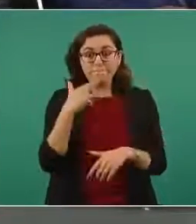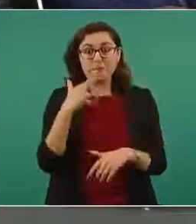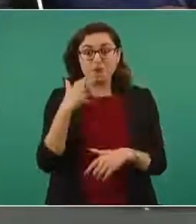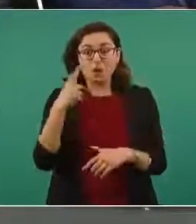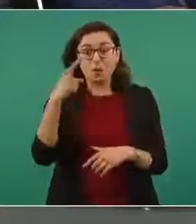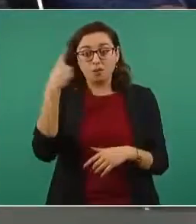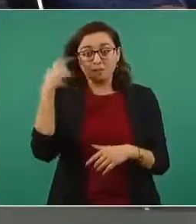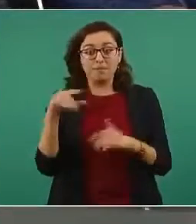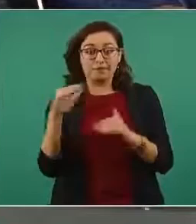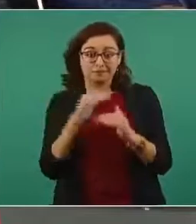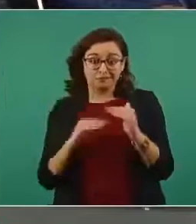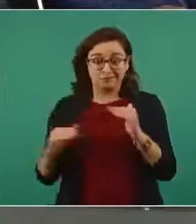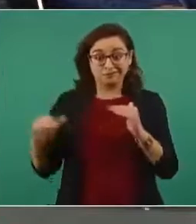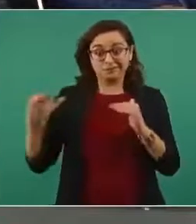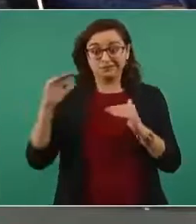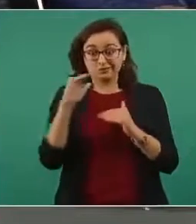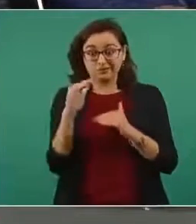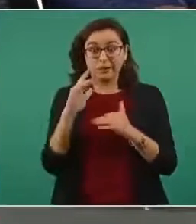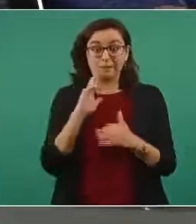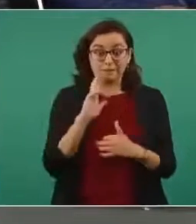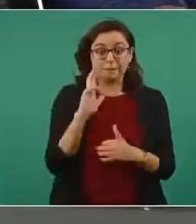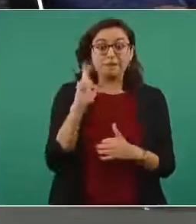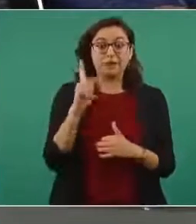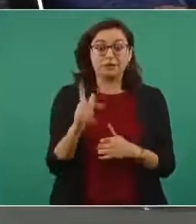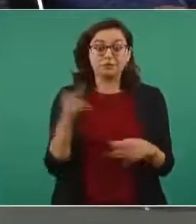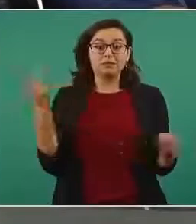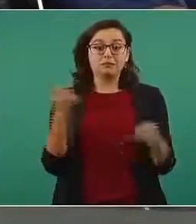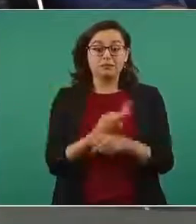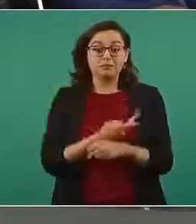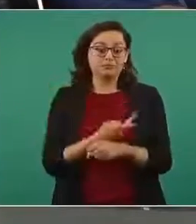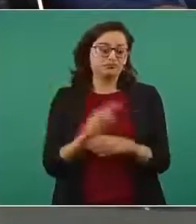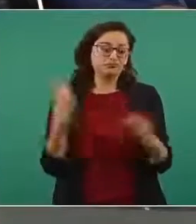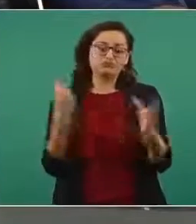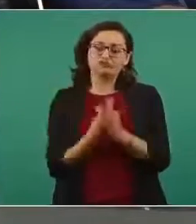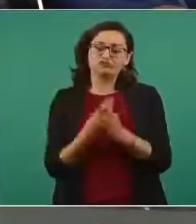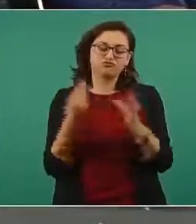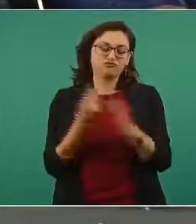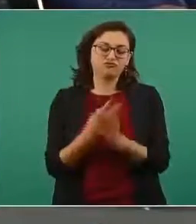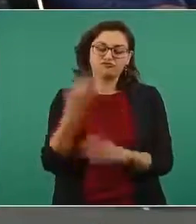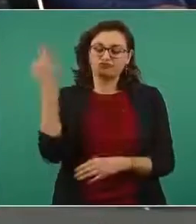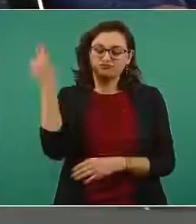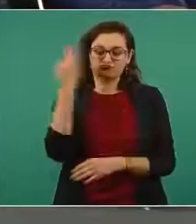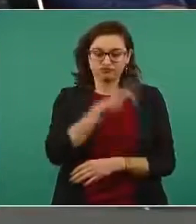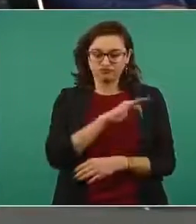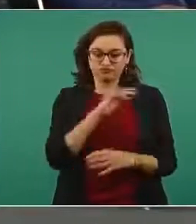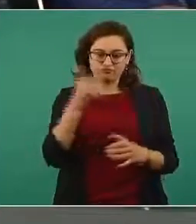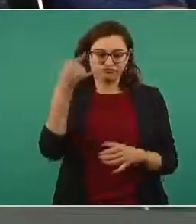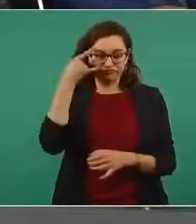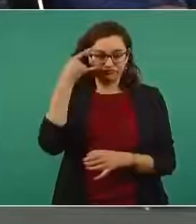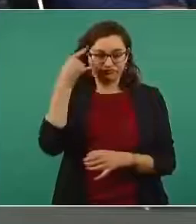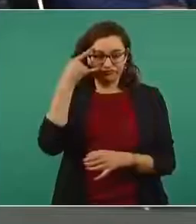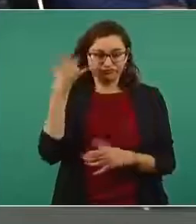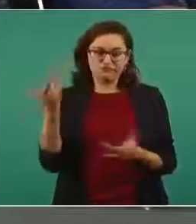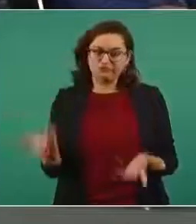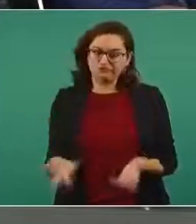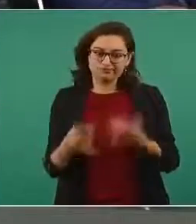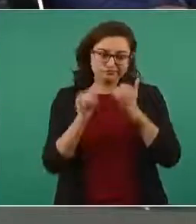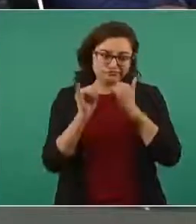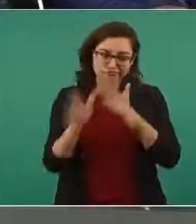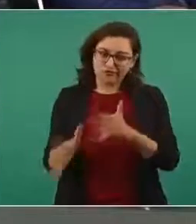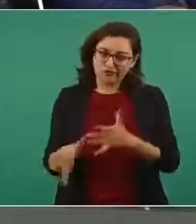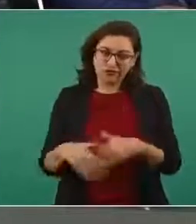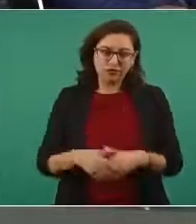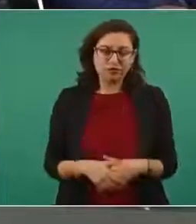para atender los servicios de salud y resulta que la capacitación que recibieron no fue realmente algo